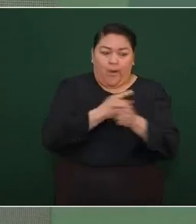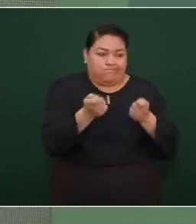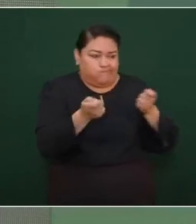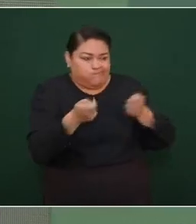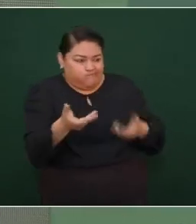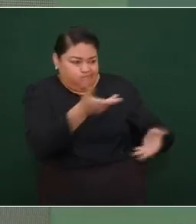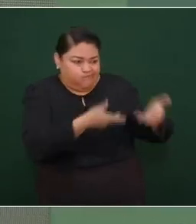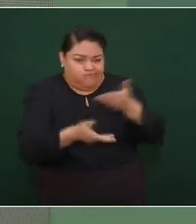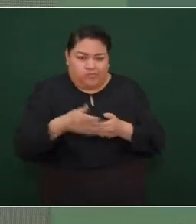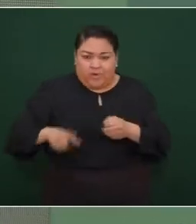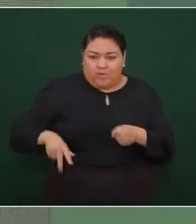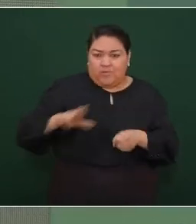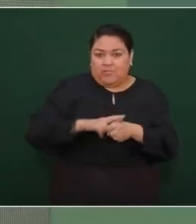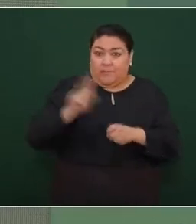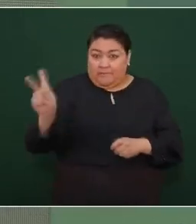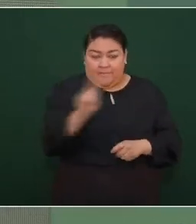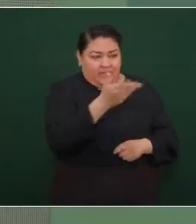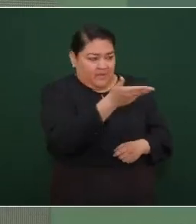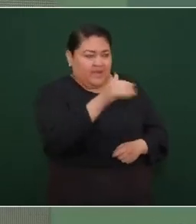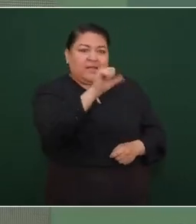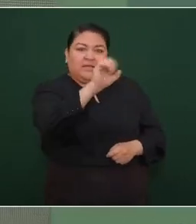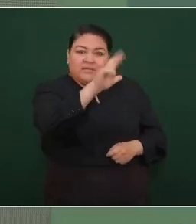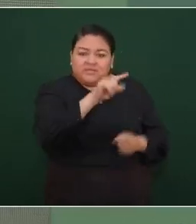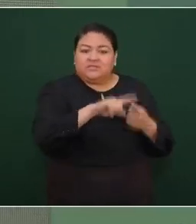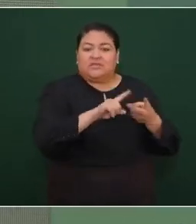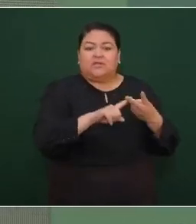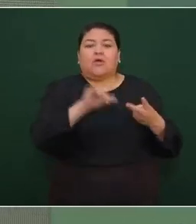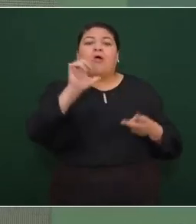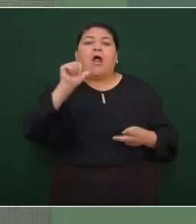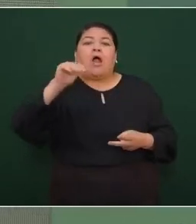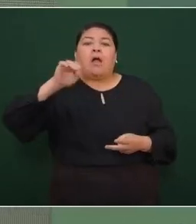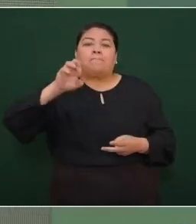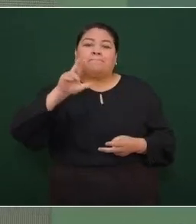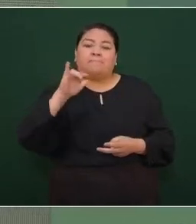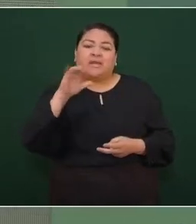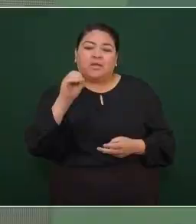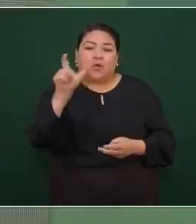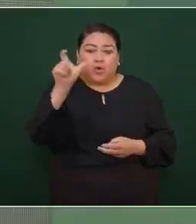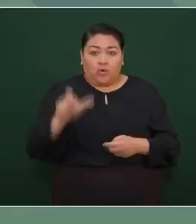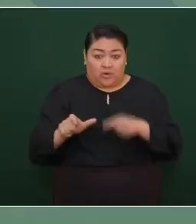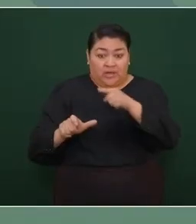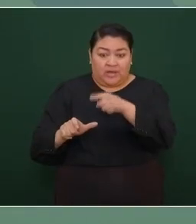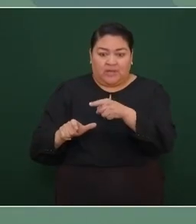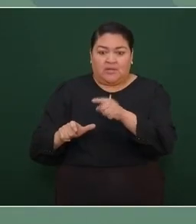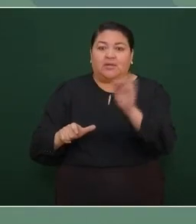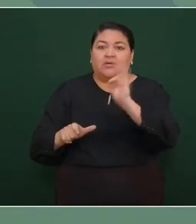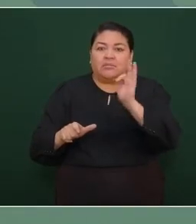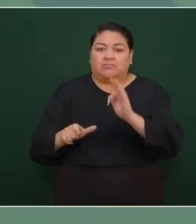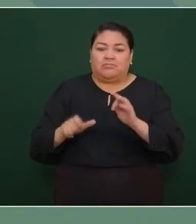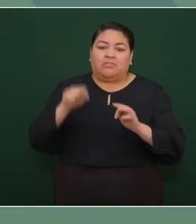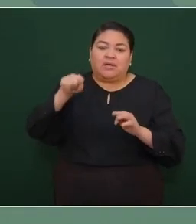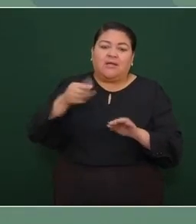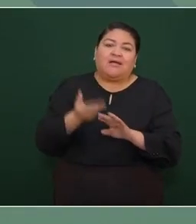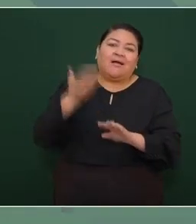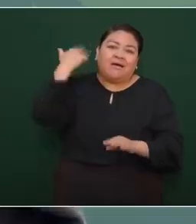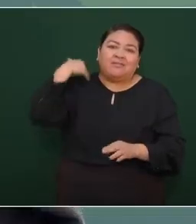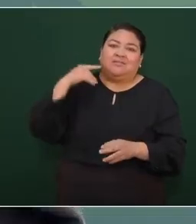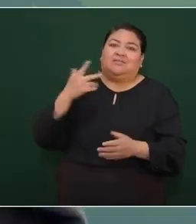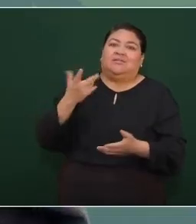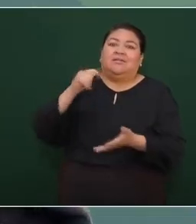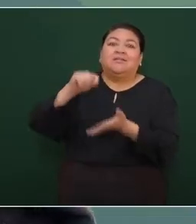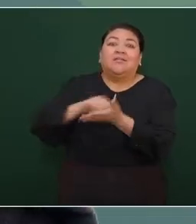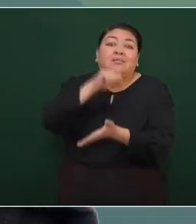como Sergio doctor Américo imagínense los que gobernaban en Tamaulipa